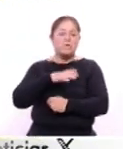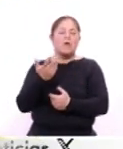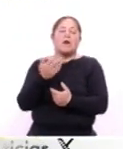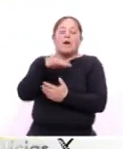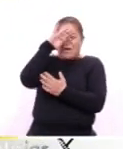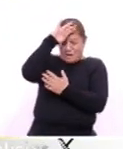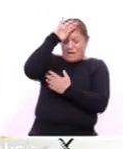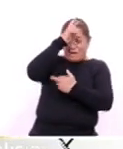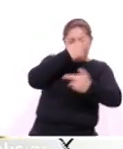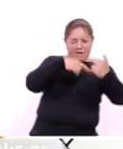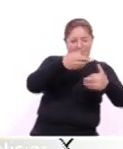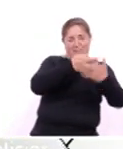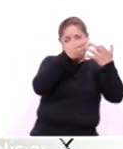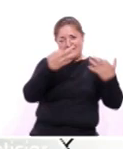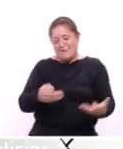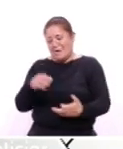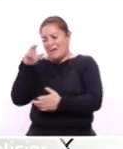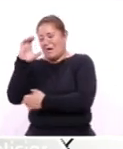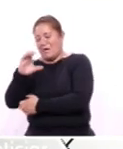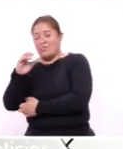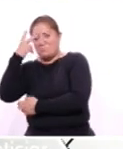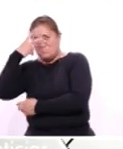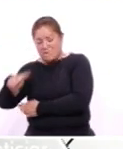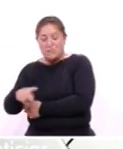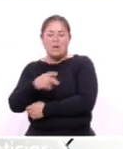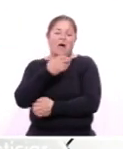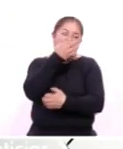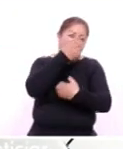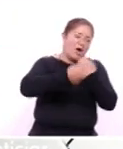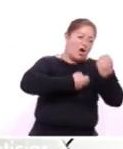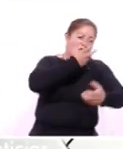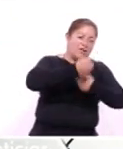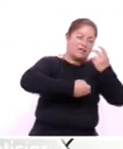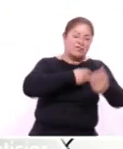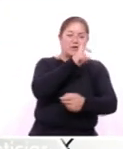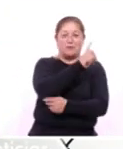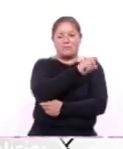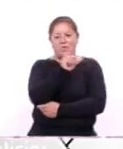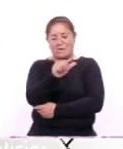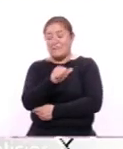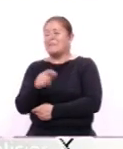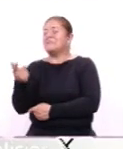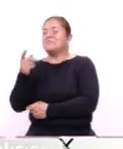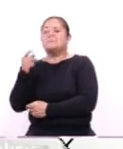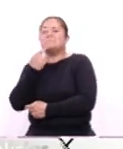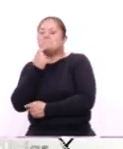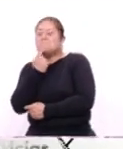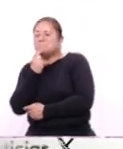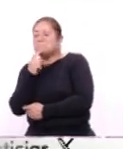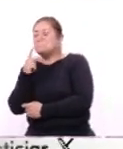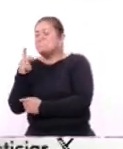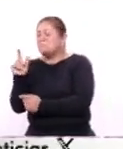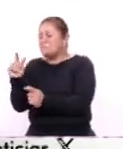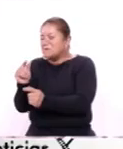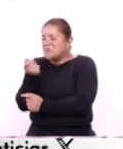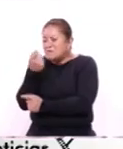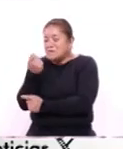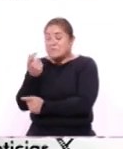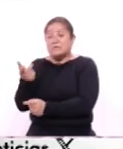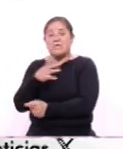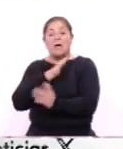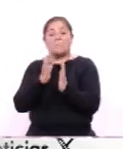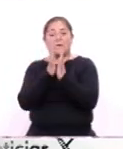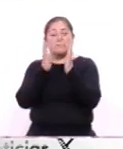Carlota de México Corrido de Domingo Arenas y La Muñeca Pastillita en el acto cívico-luctuoso participaron